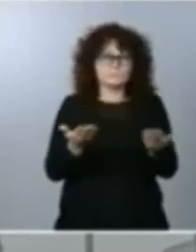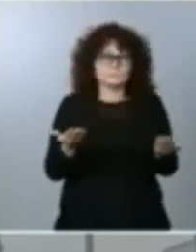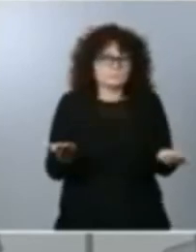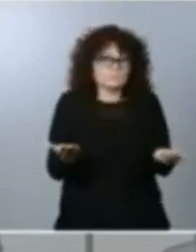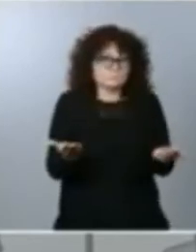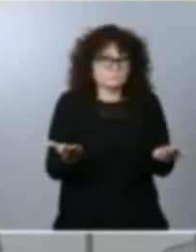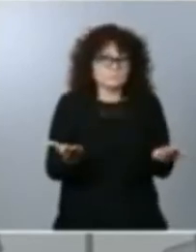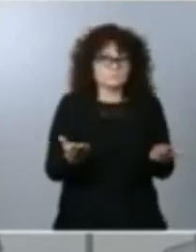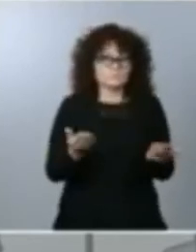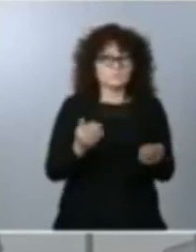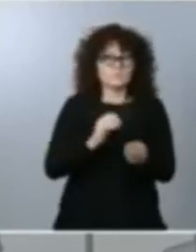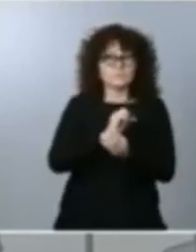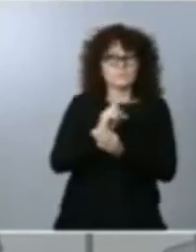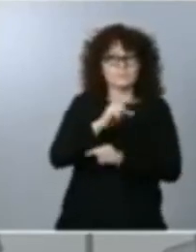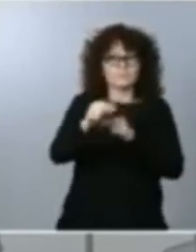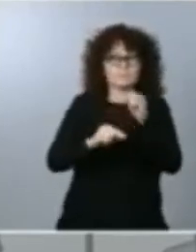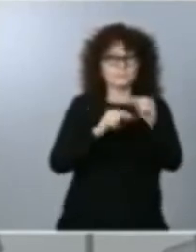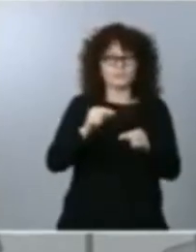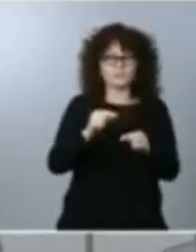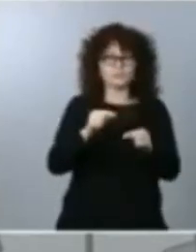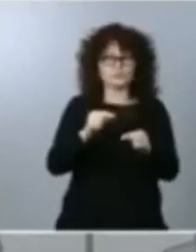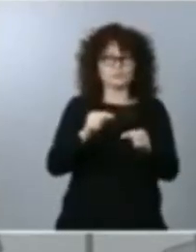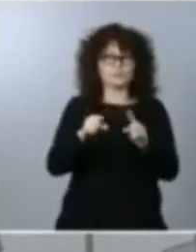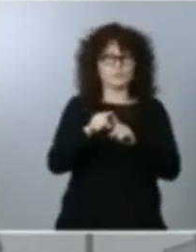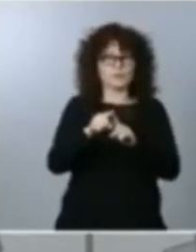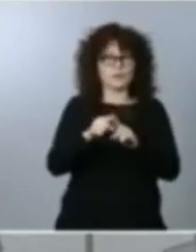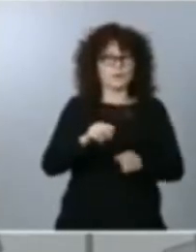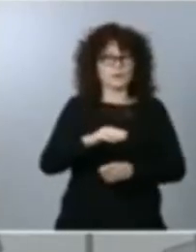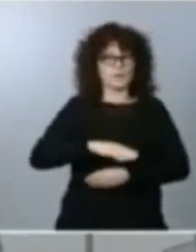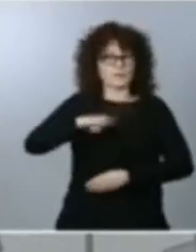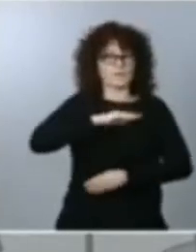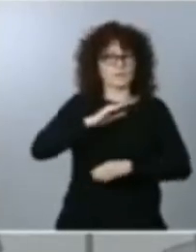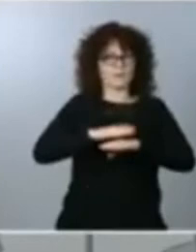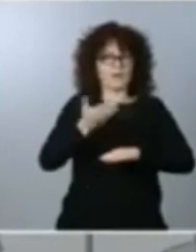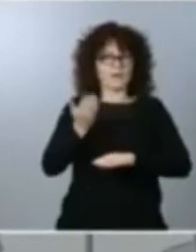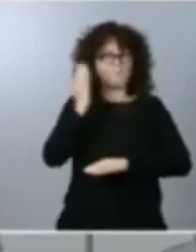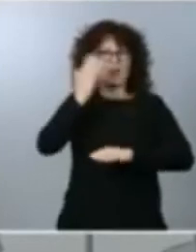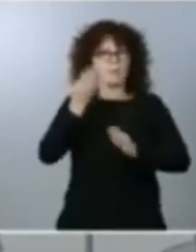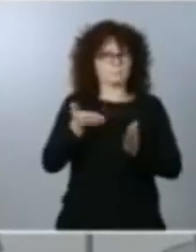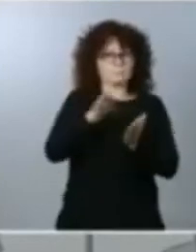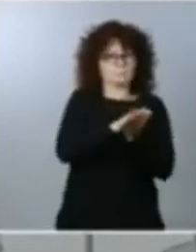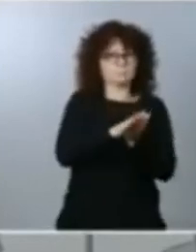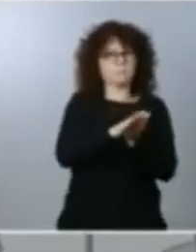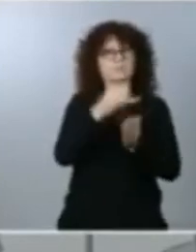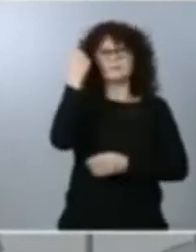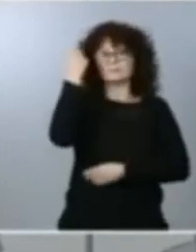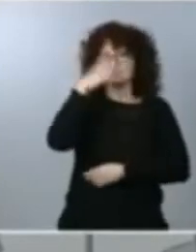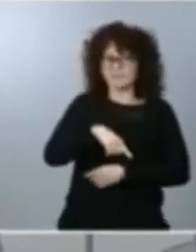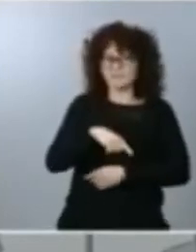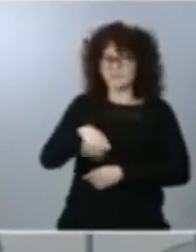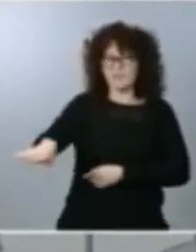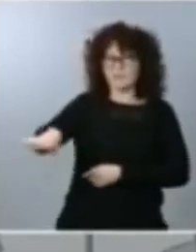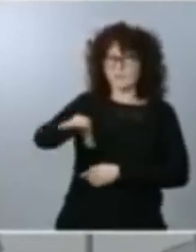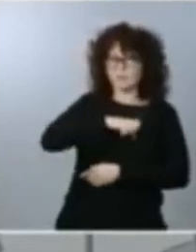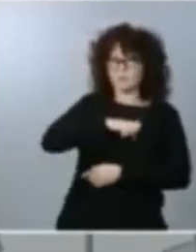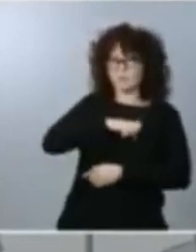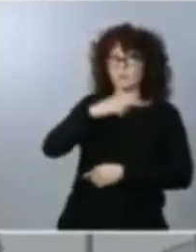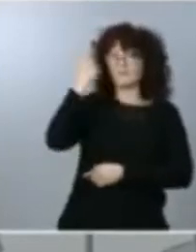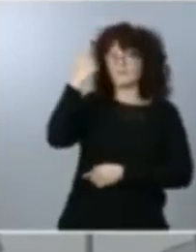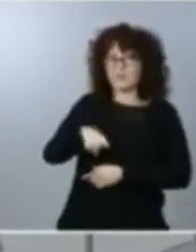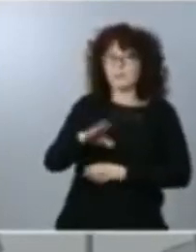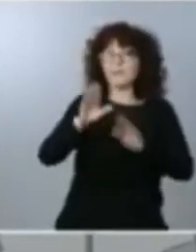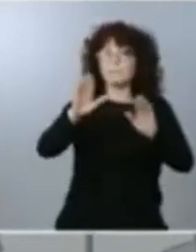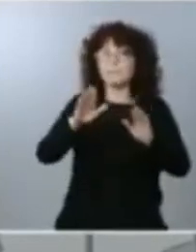que conocemos una capacidad de contagio de sobra conocida por todos los españoles y españolas pero inteligente no es por tanto sabemos